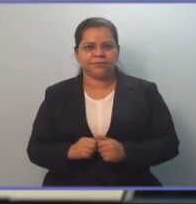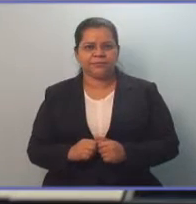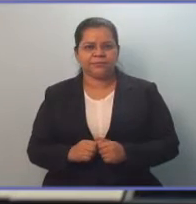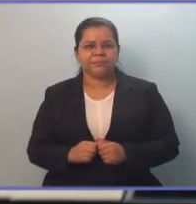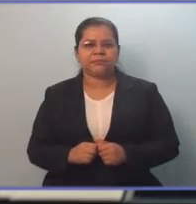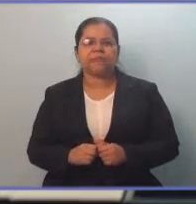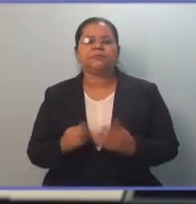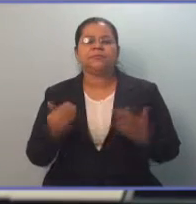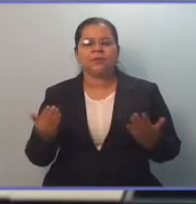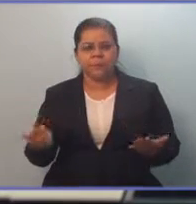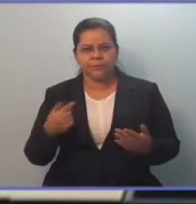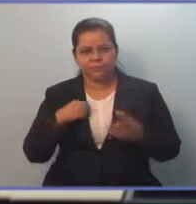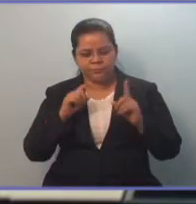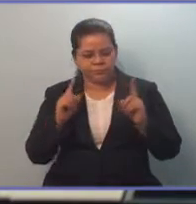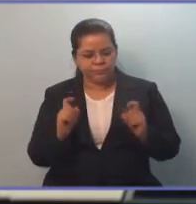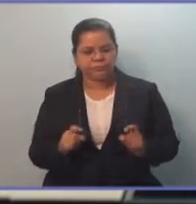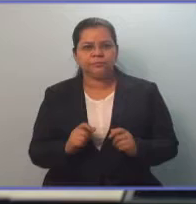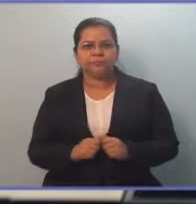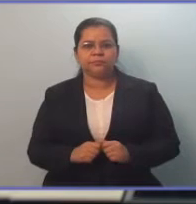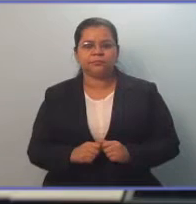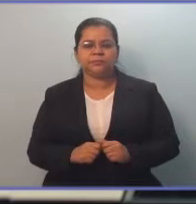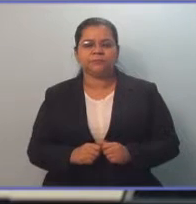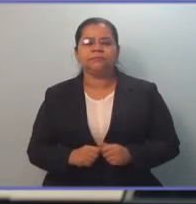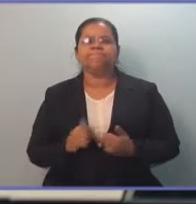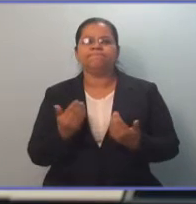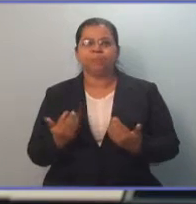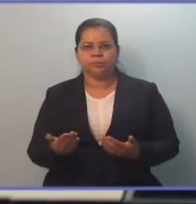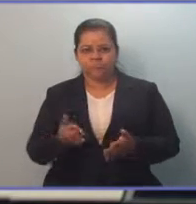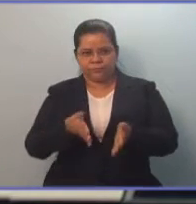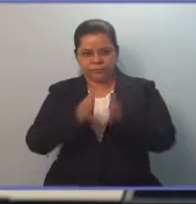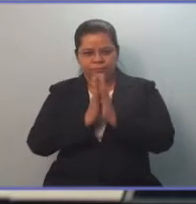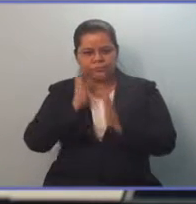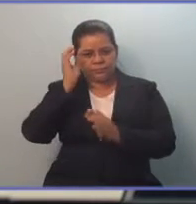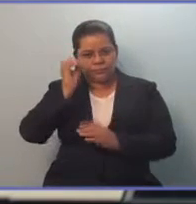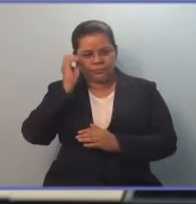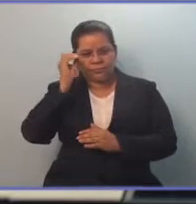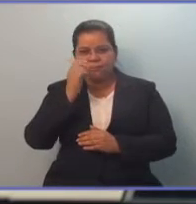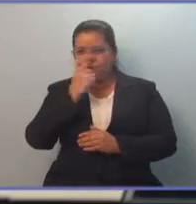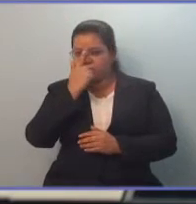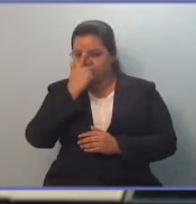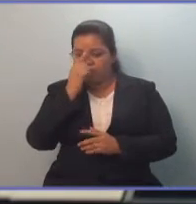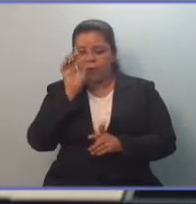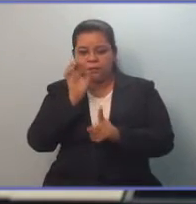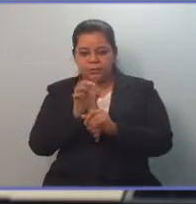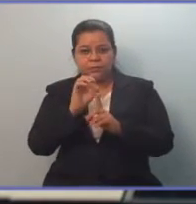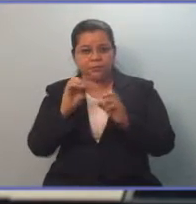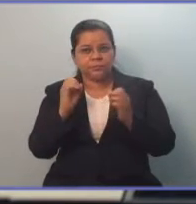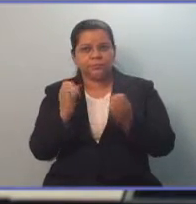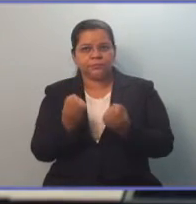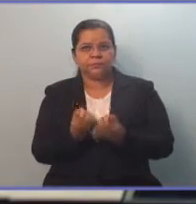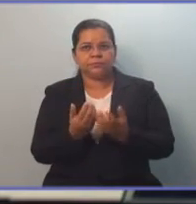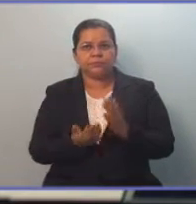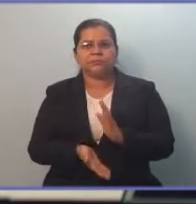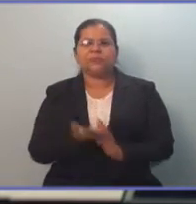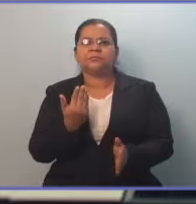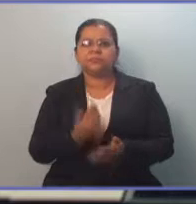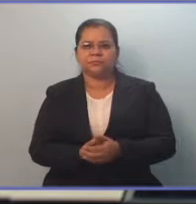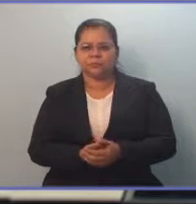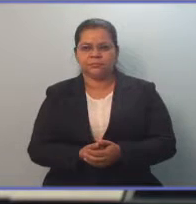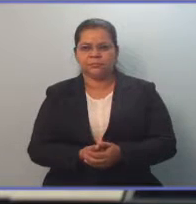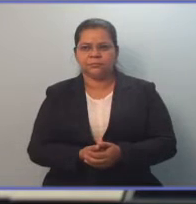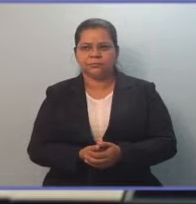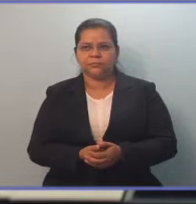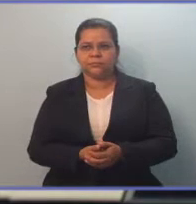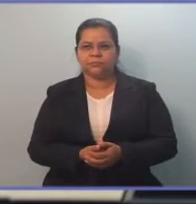¿Por qué preguntarle y por qué pedirle opinión a los criminales sobre quiénes deben de ser los funcionarios de gobierno?